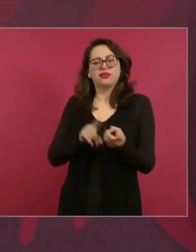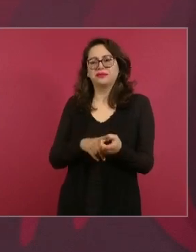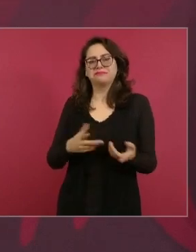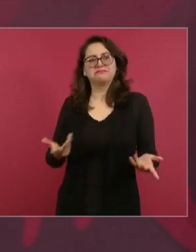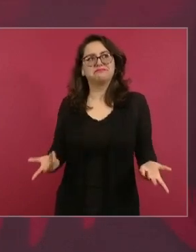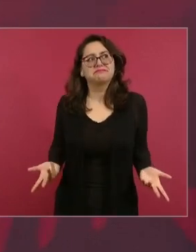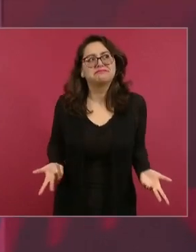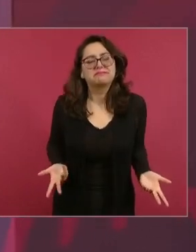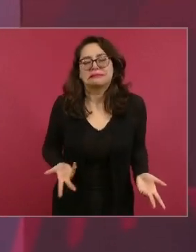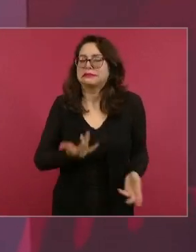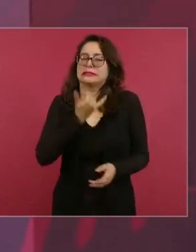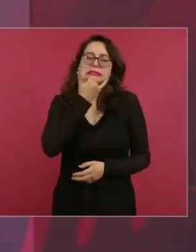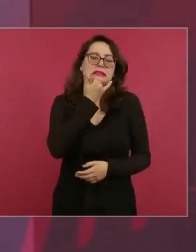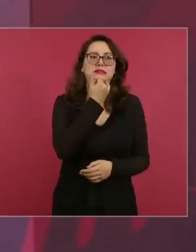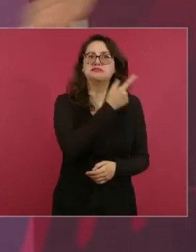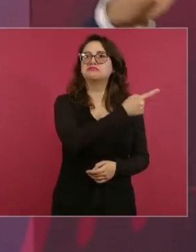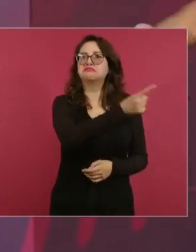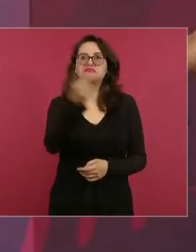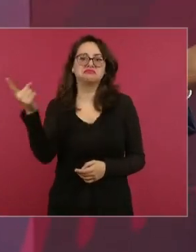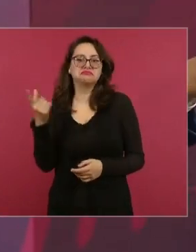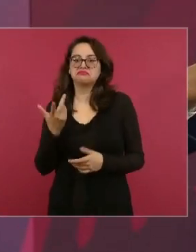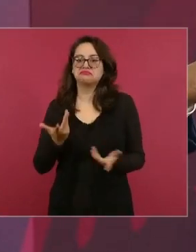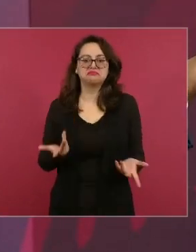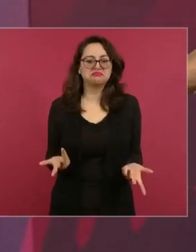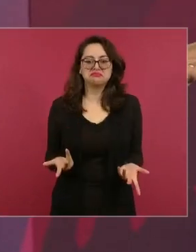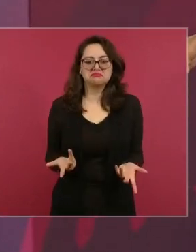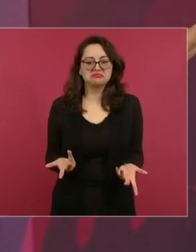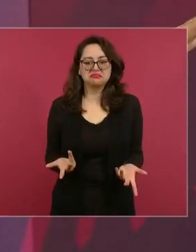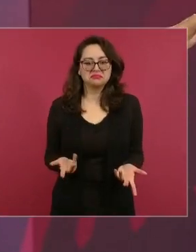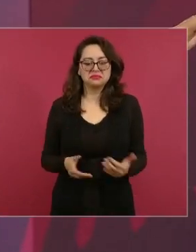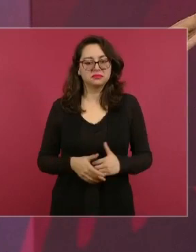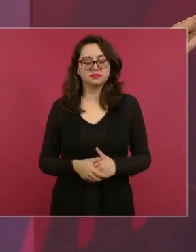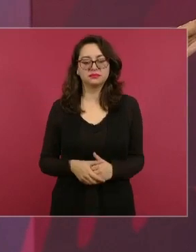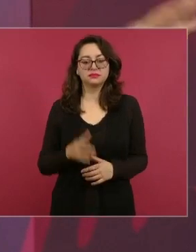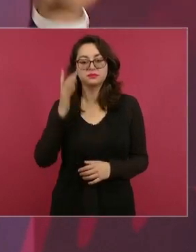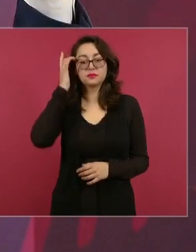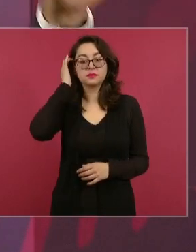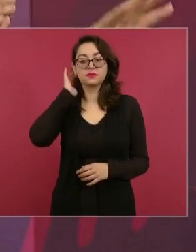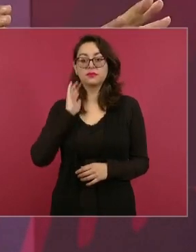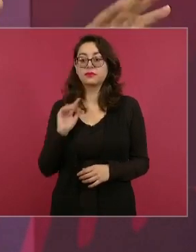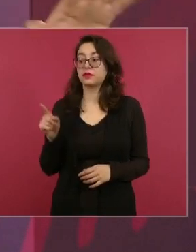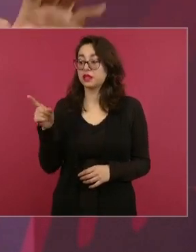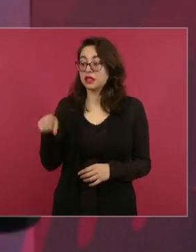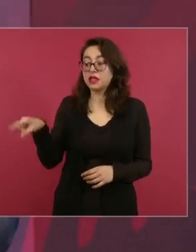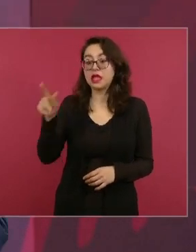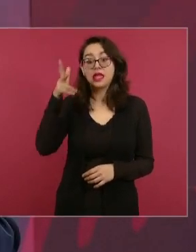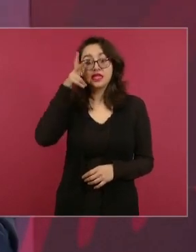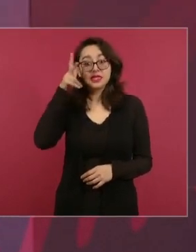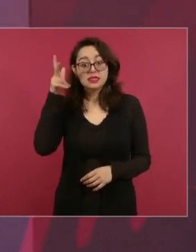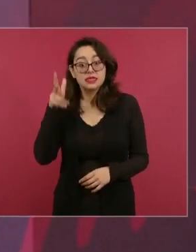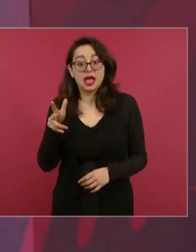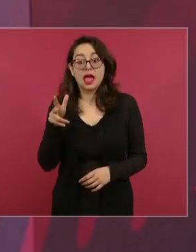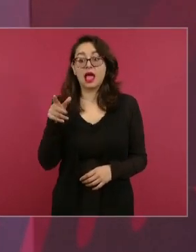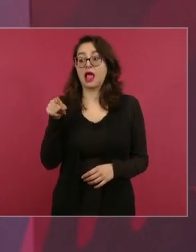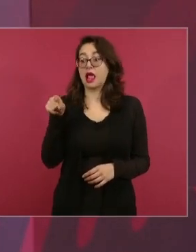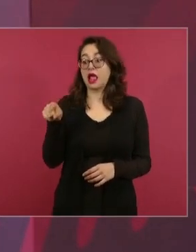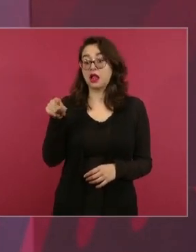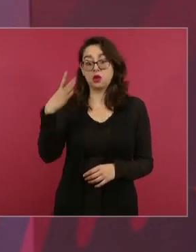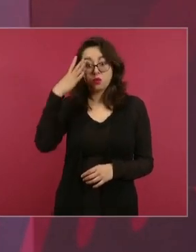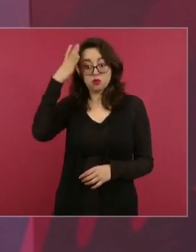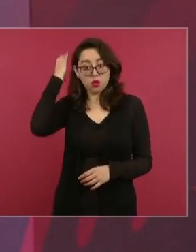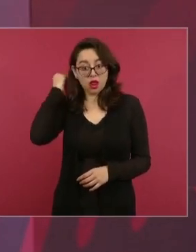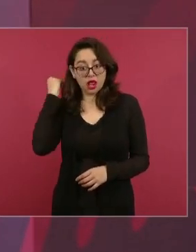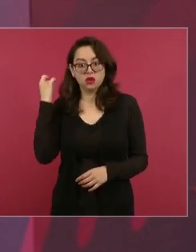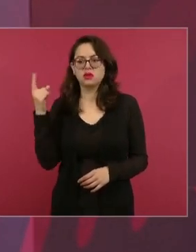plantean y eso nos hace distintos por estos padres de